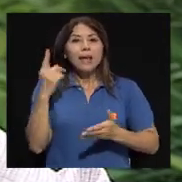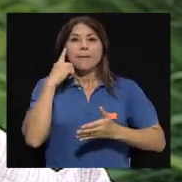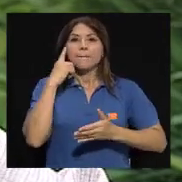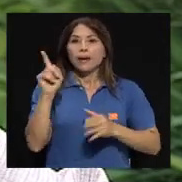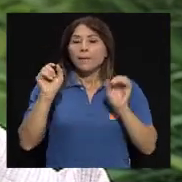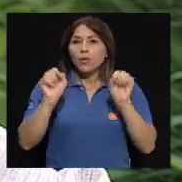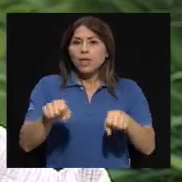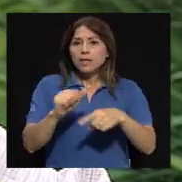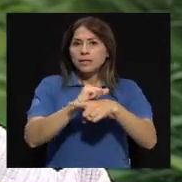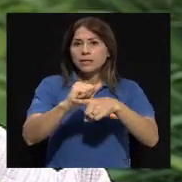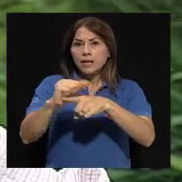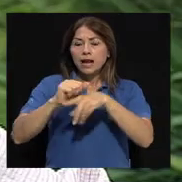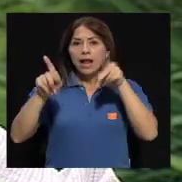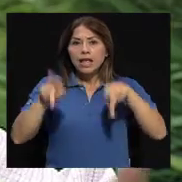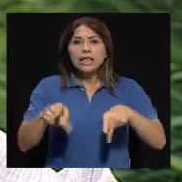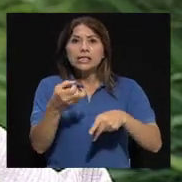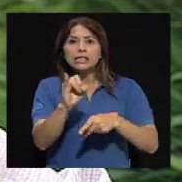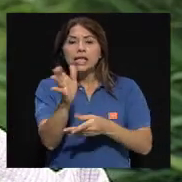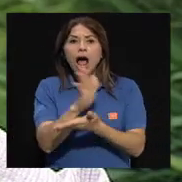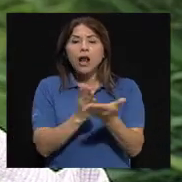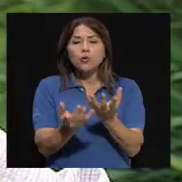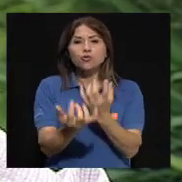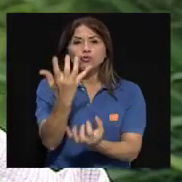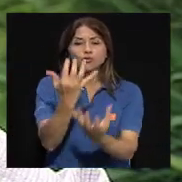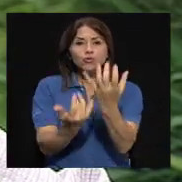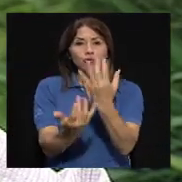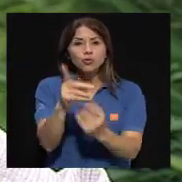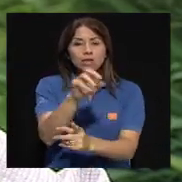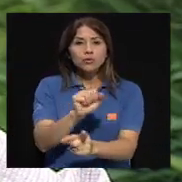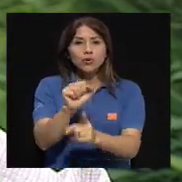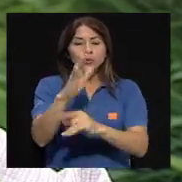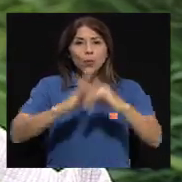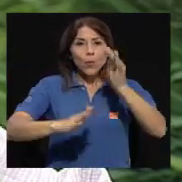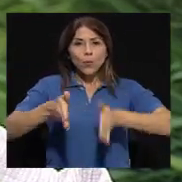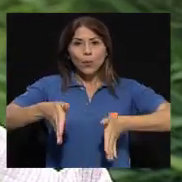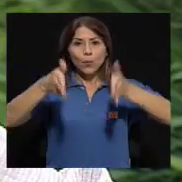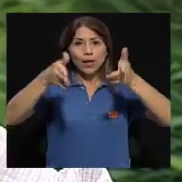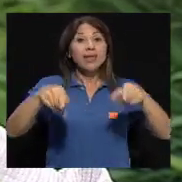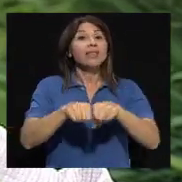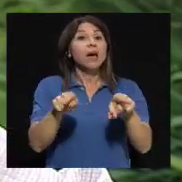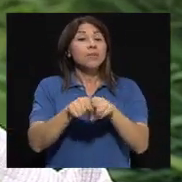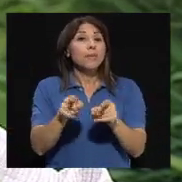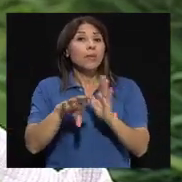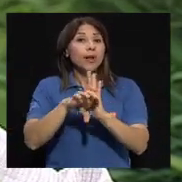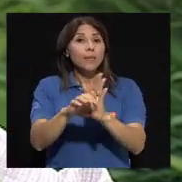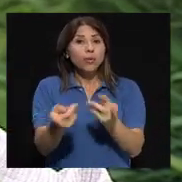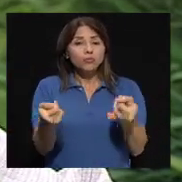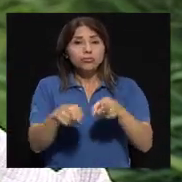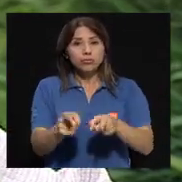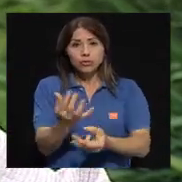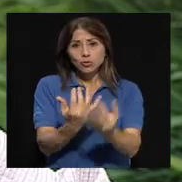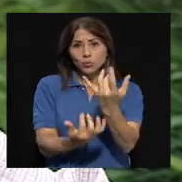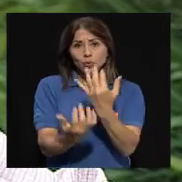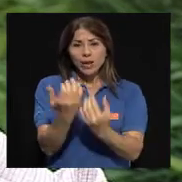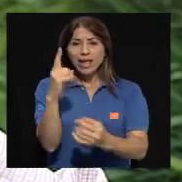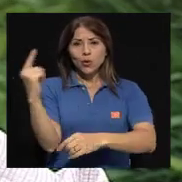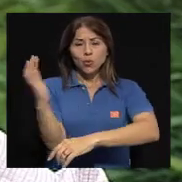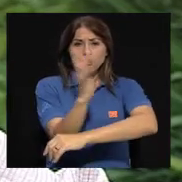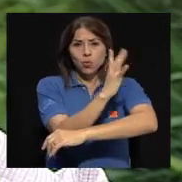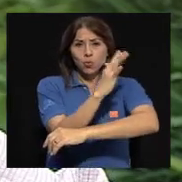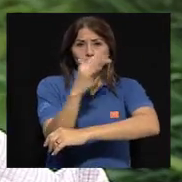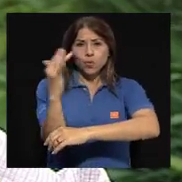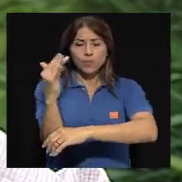estructurales, ni hablar de lo forestal en estos momentos de la época. Respecto a hospitales